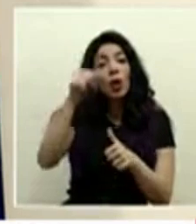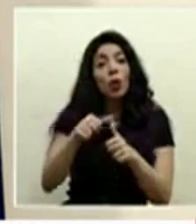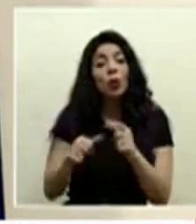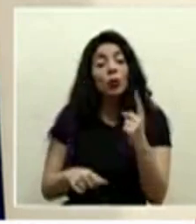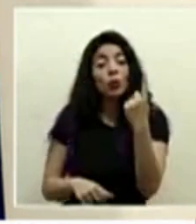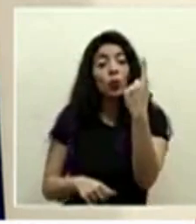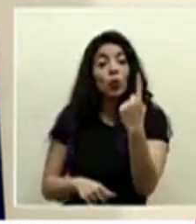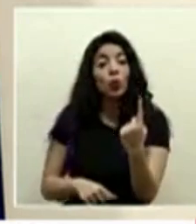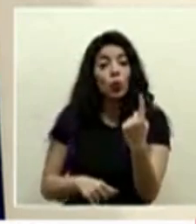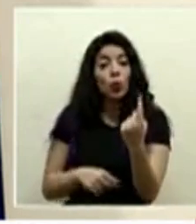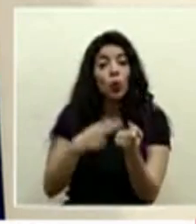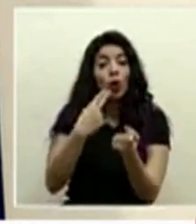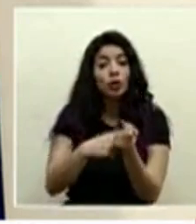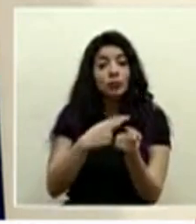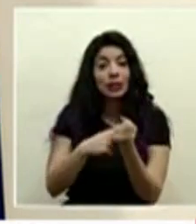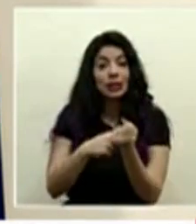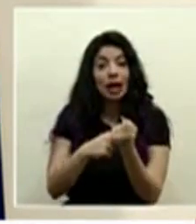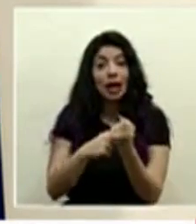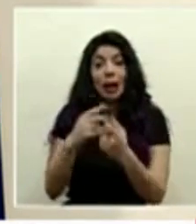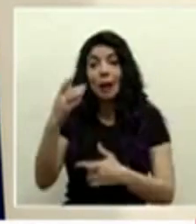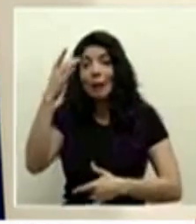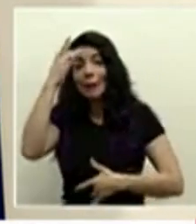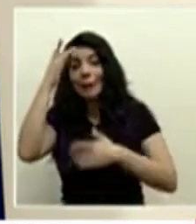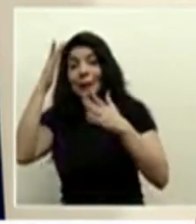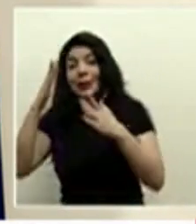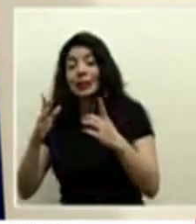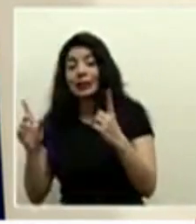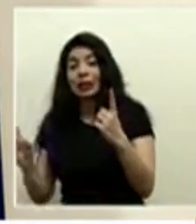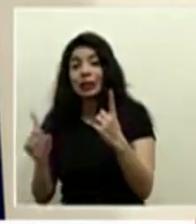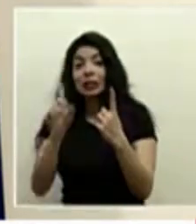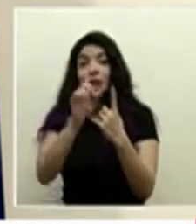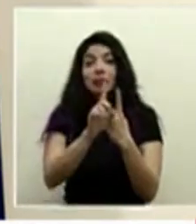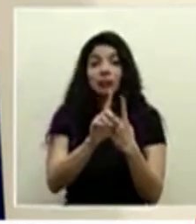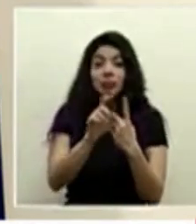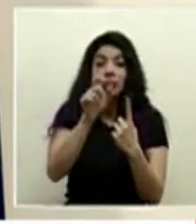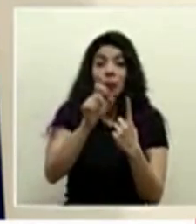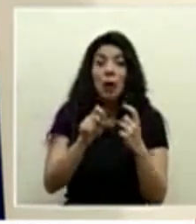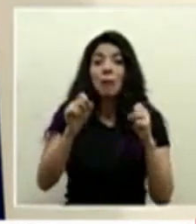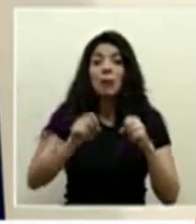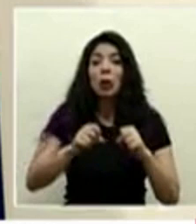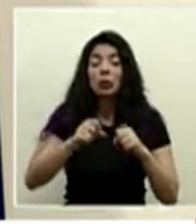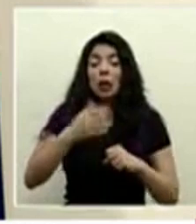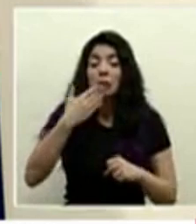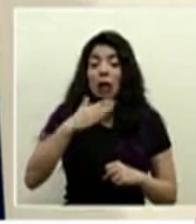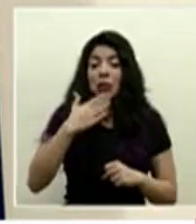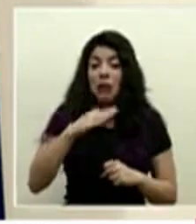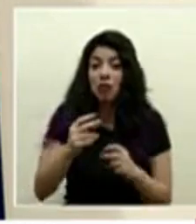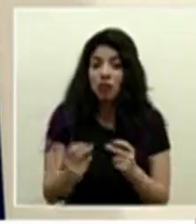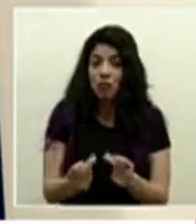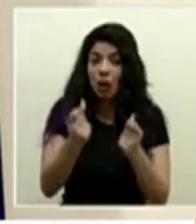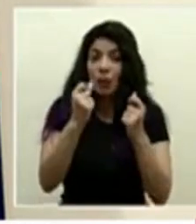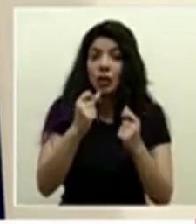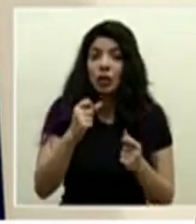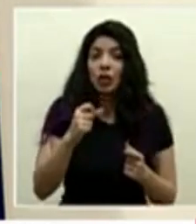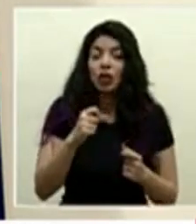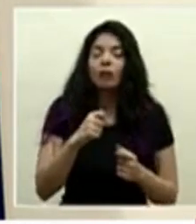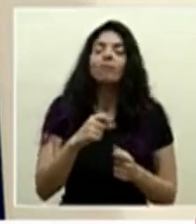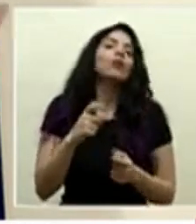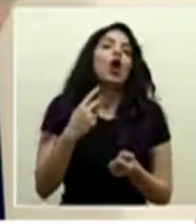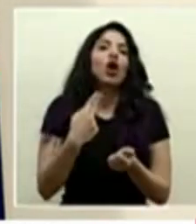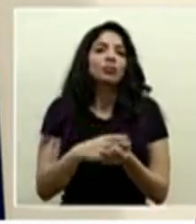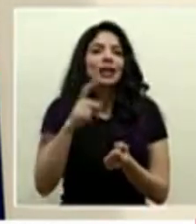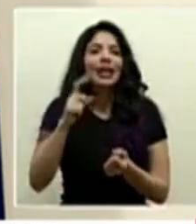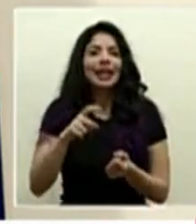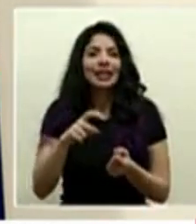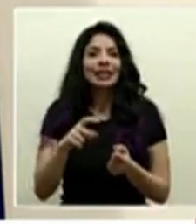hospital para internar un paciente y especialmente un paciente que se puede complicar muy rápidamente necesita una serie de